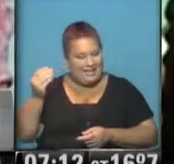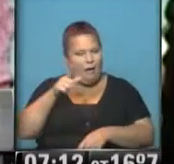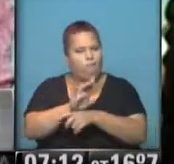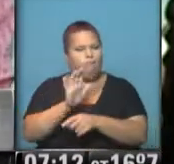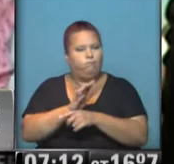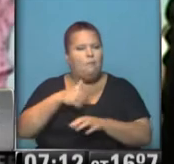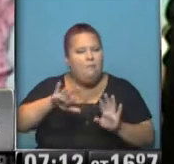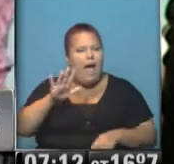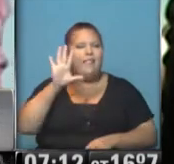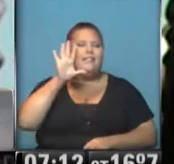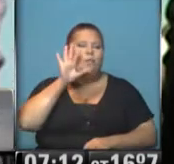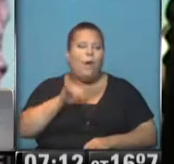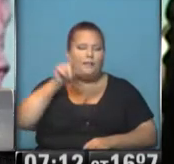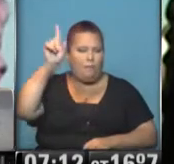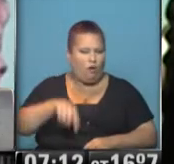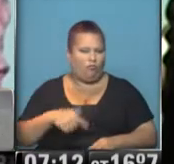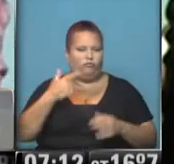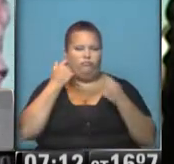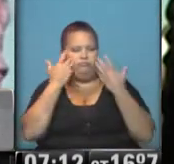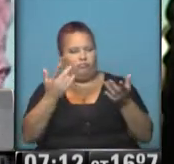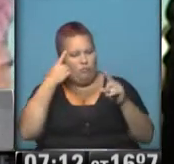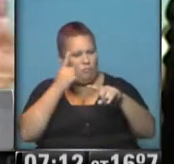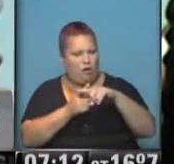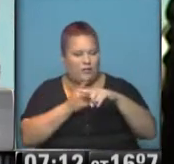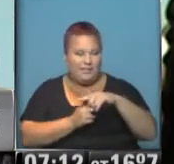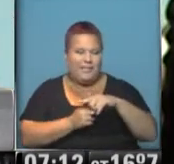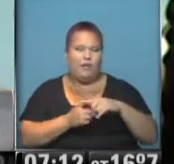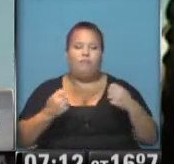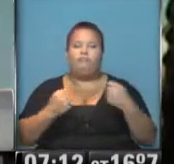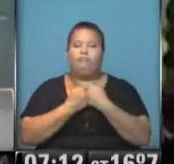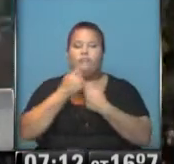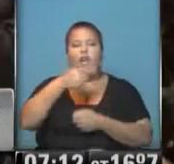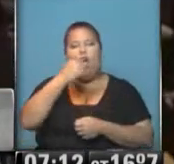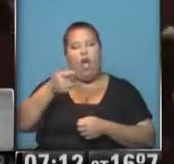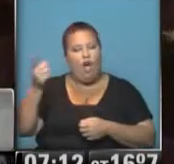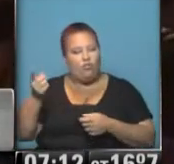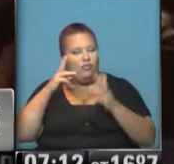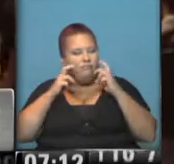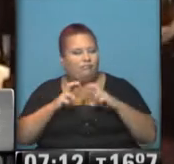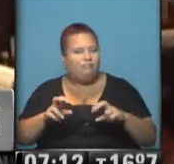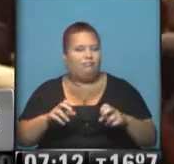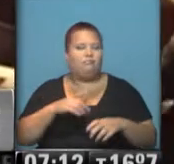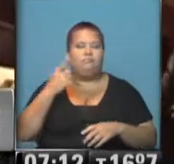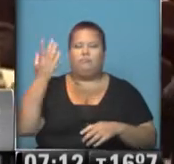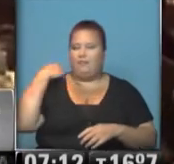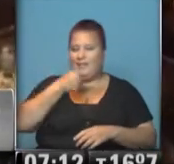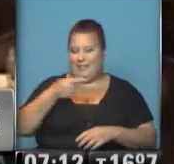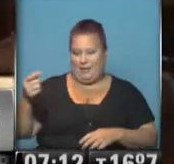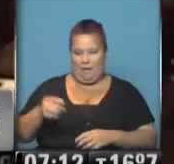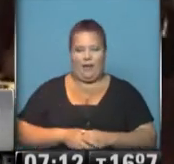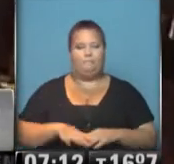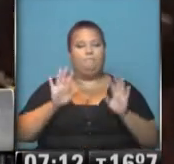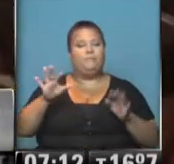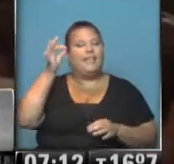con más del 50% de imagen positiva en coincidencia con otros sondeos difundidos en las últimas semanas. A ver,